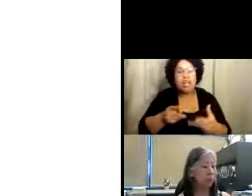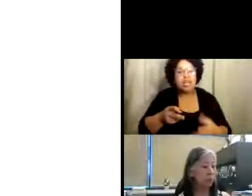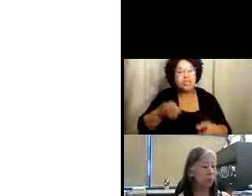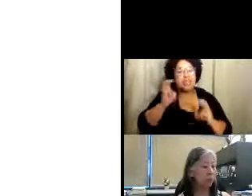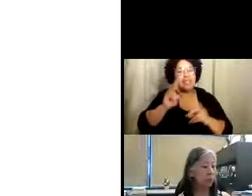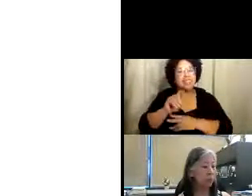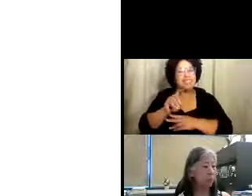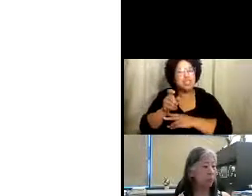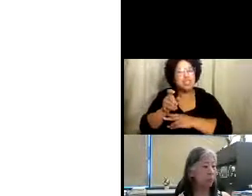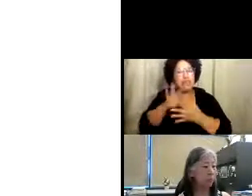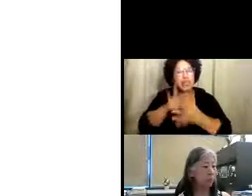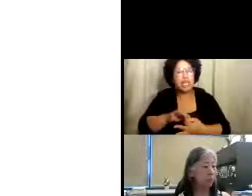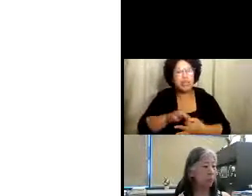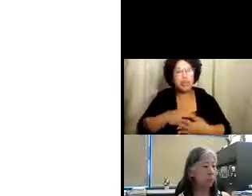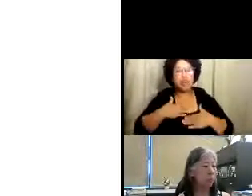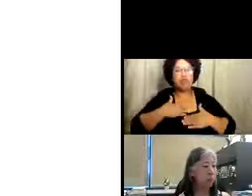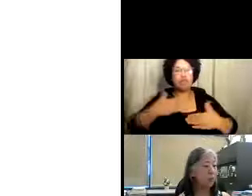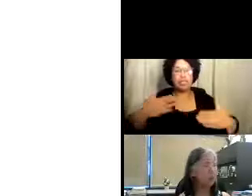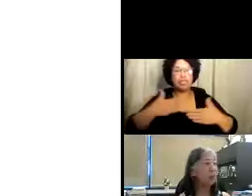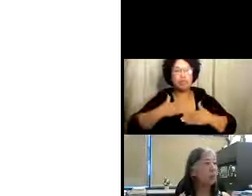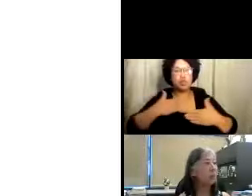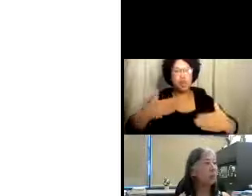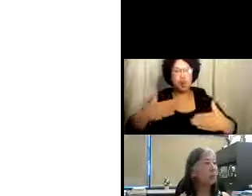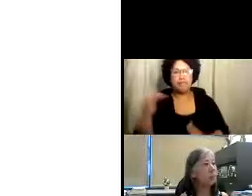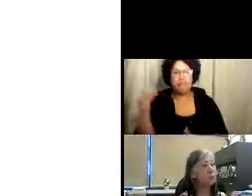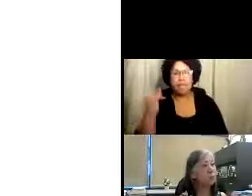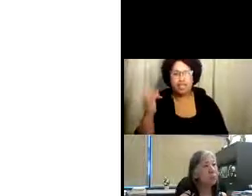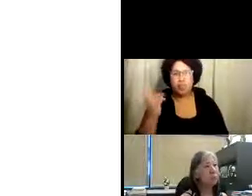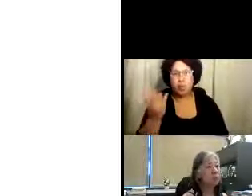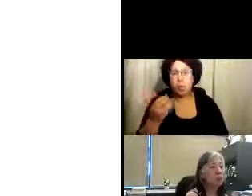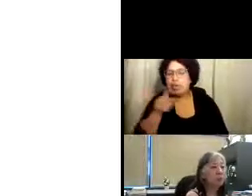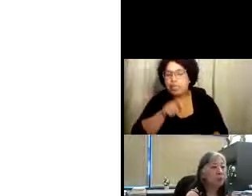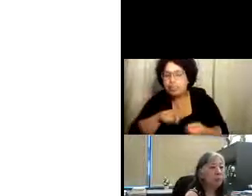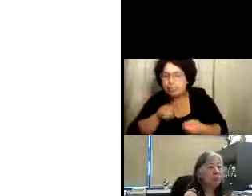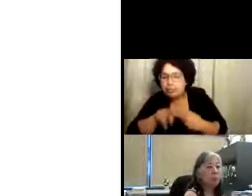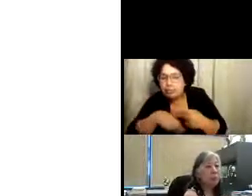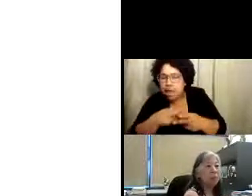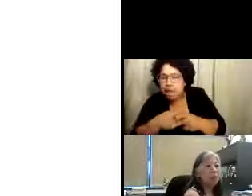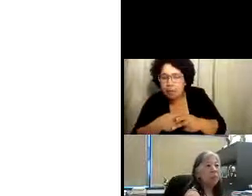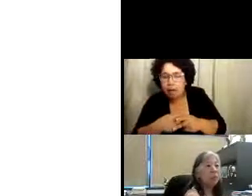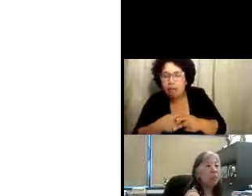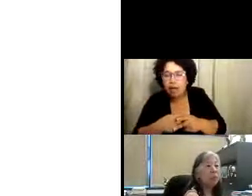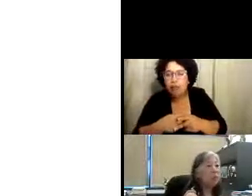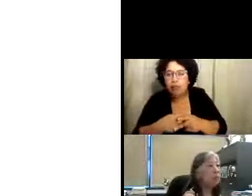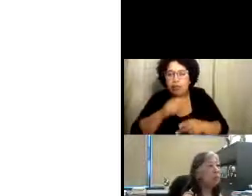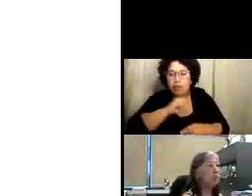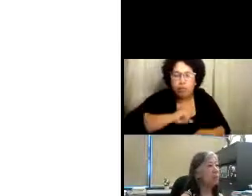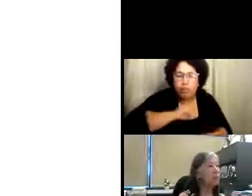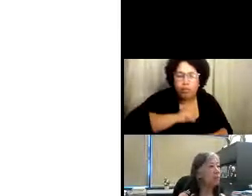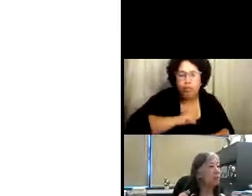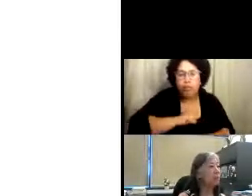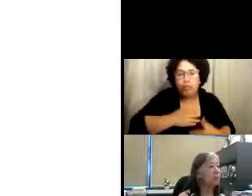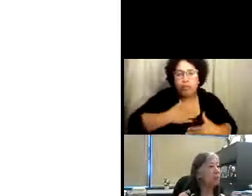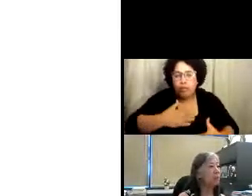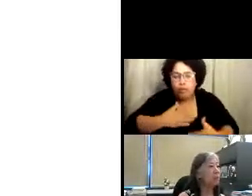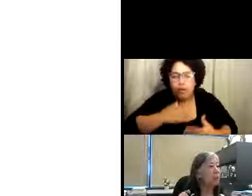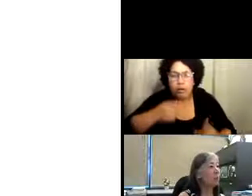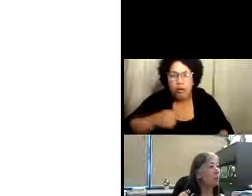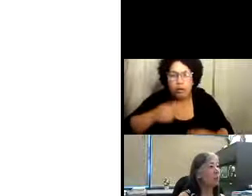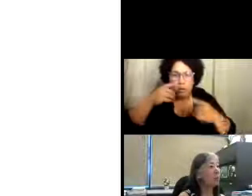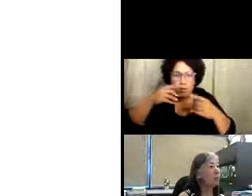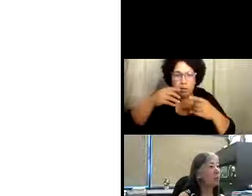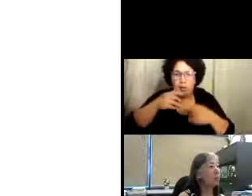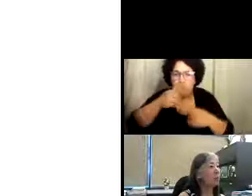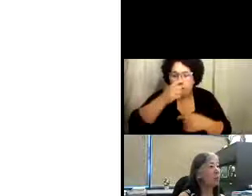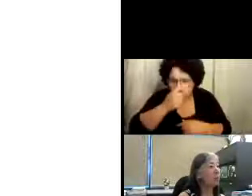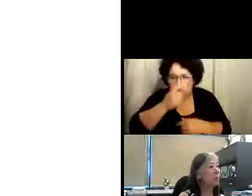sido diagnosticado con una infección respiratoria. También van a preguntar si han habido síntomas, claro, bien específicas. Así que es